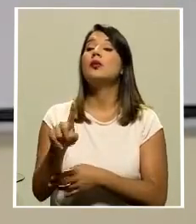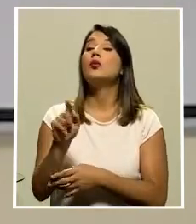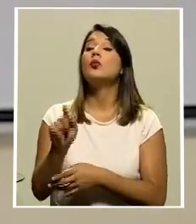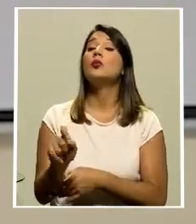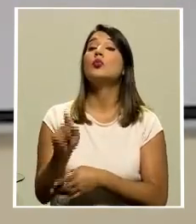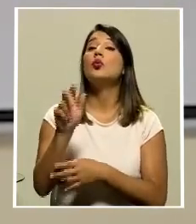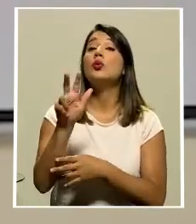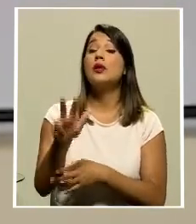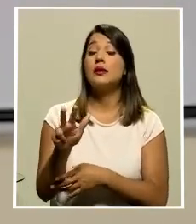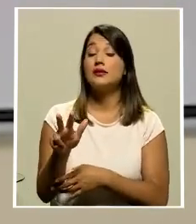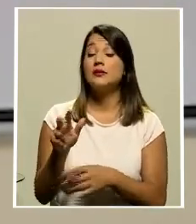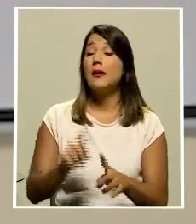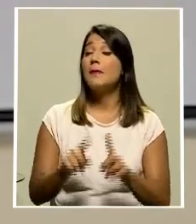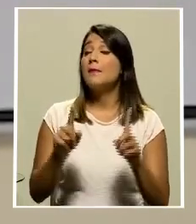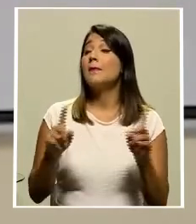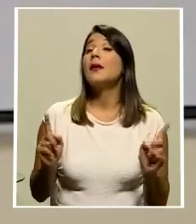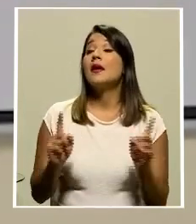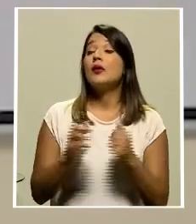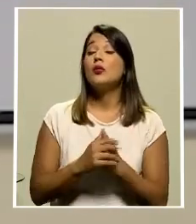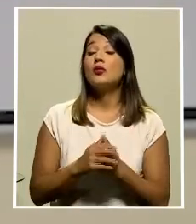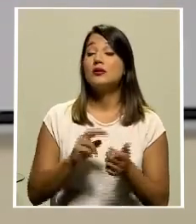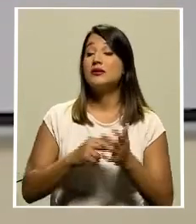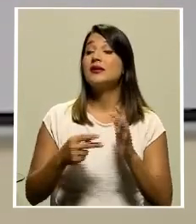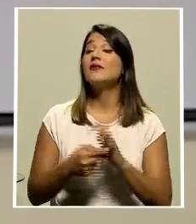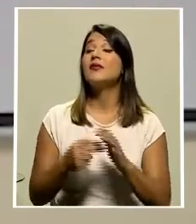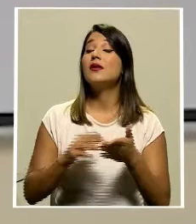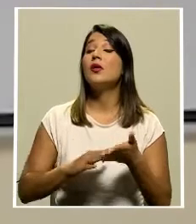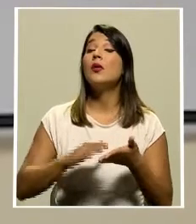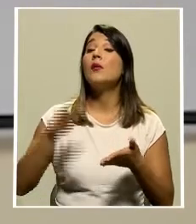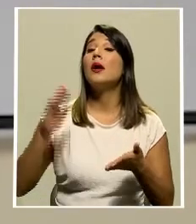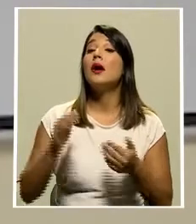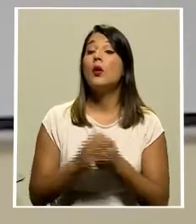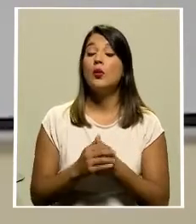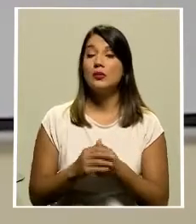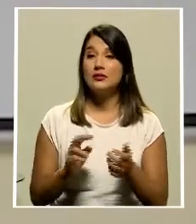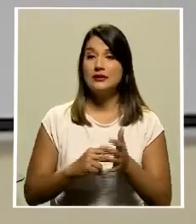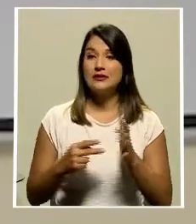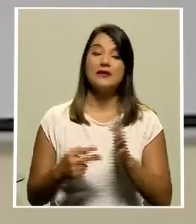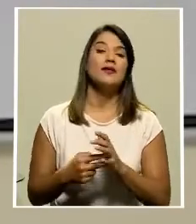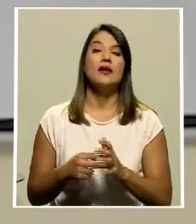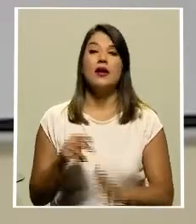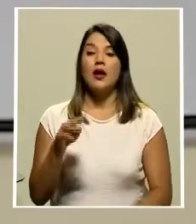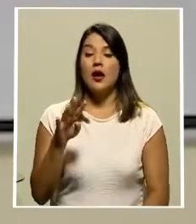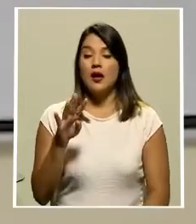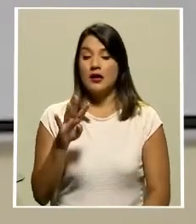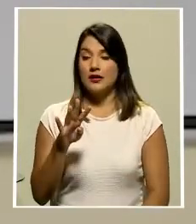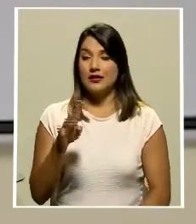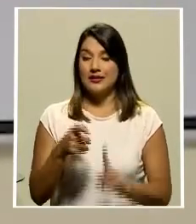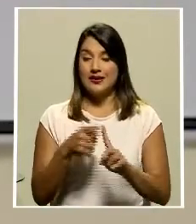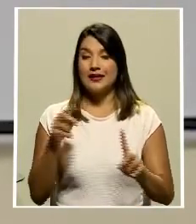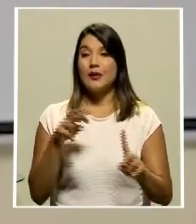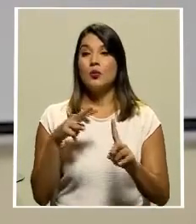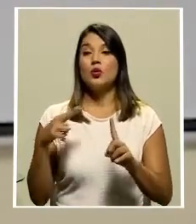del PIB pero debiera decirlo o sea que subió más de 3 puntos